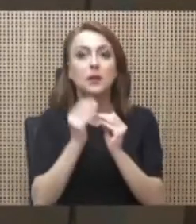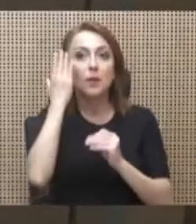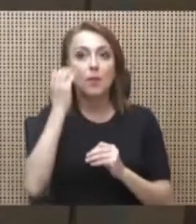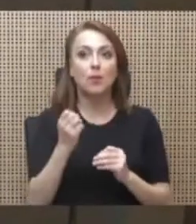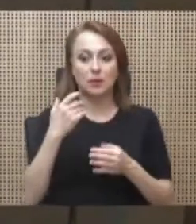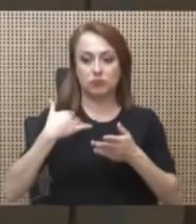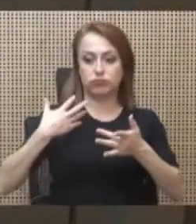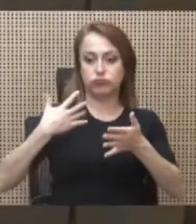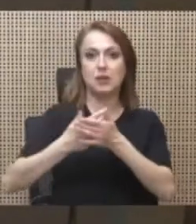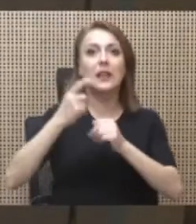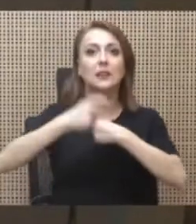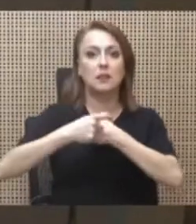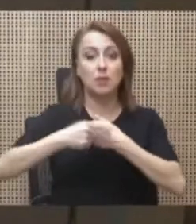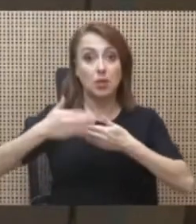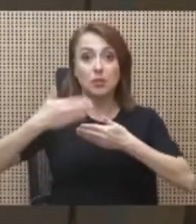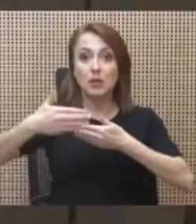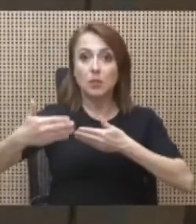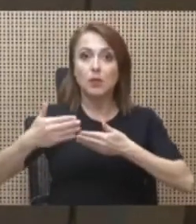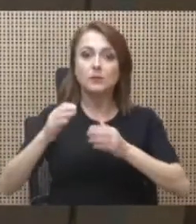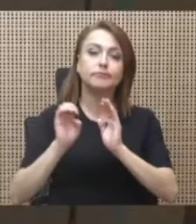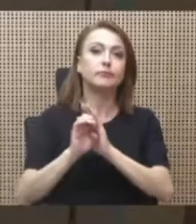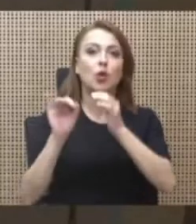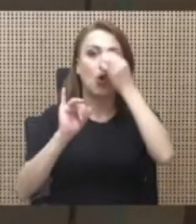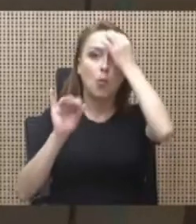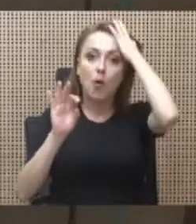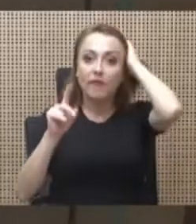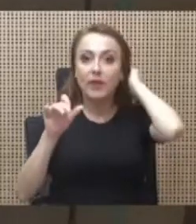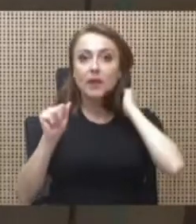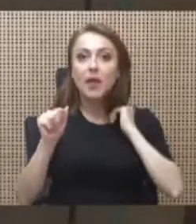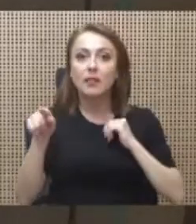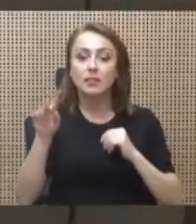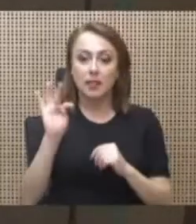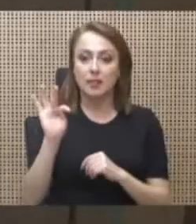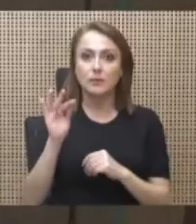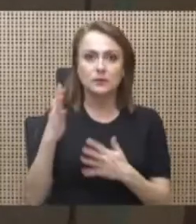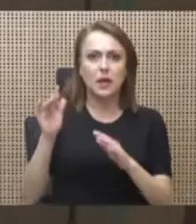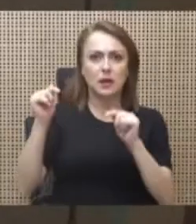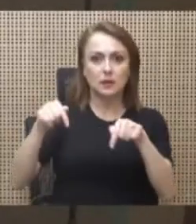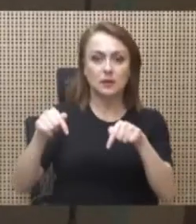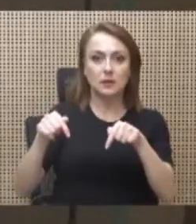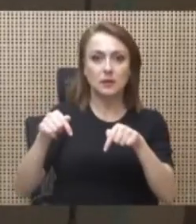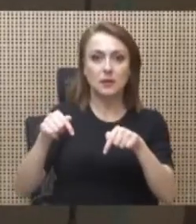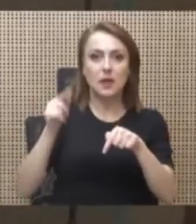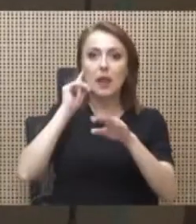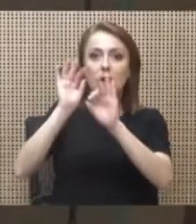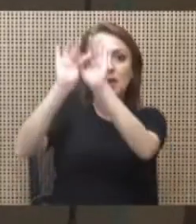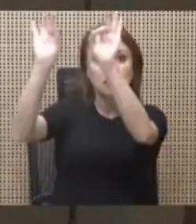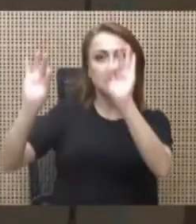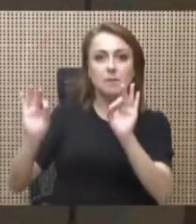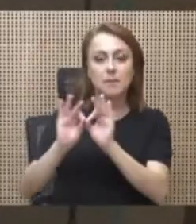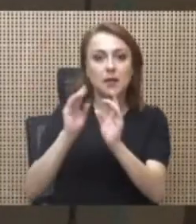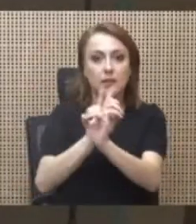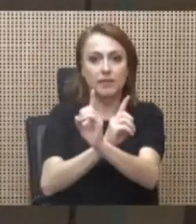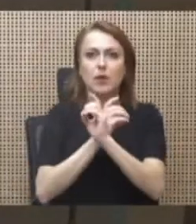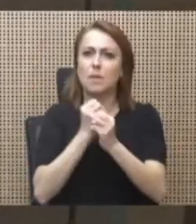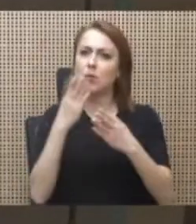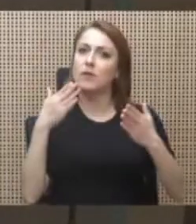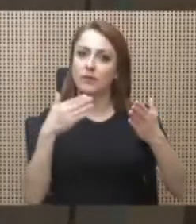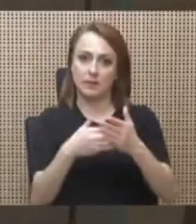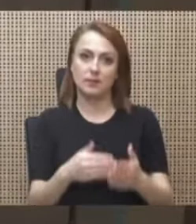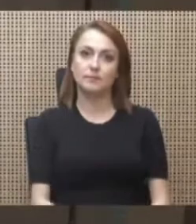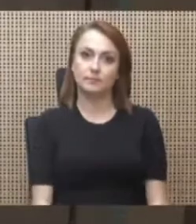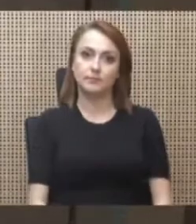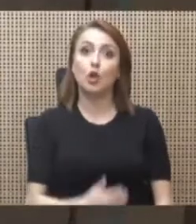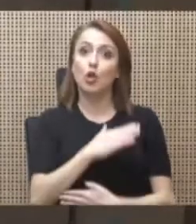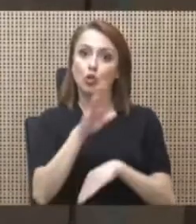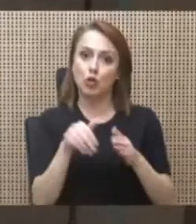con el tiempo y después de gestiones, por ejemplo, como la de Ofelia Teitelbaum, aquí la imagen de la Defensoría ha quedado muy golpeada y